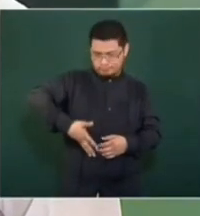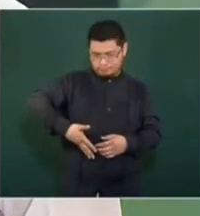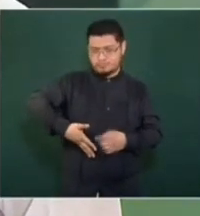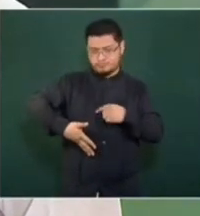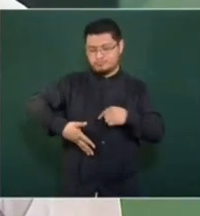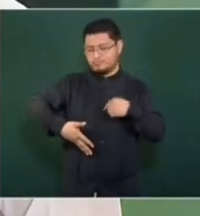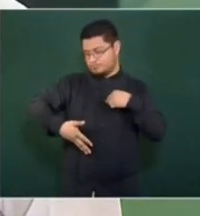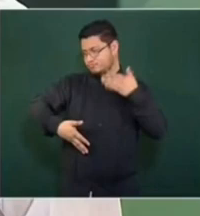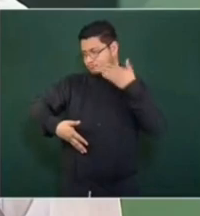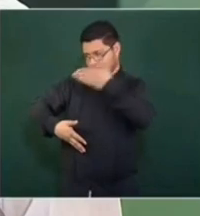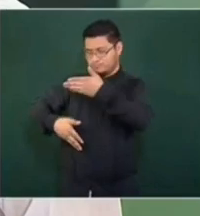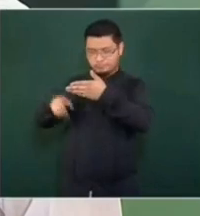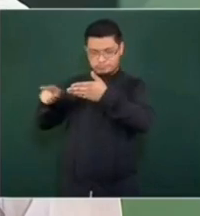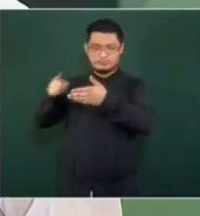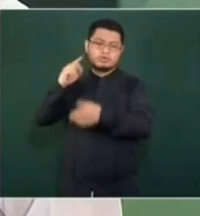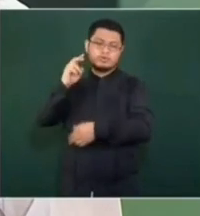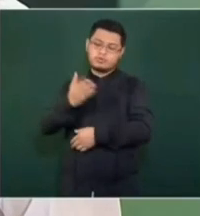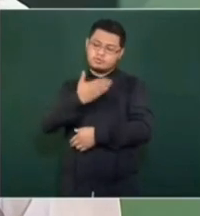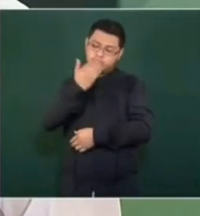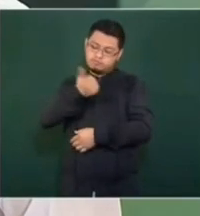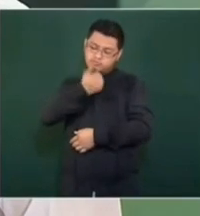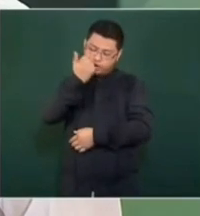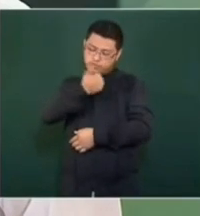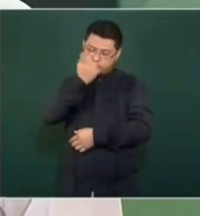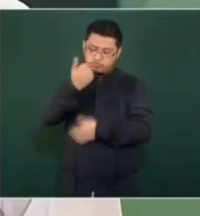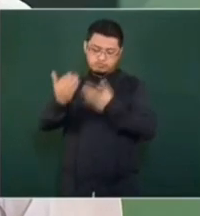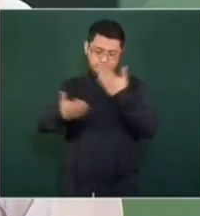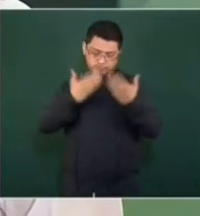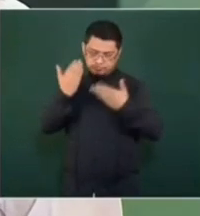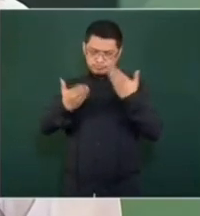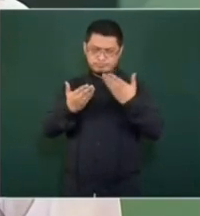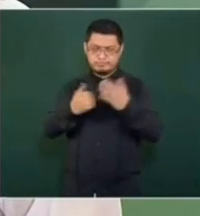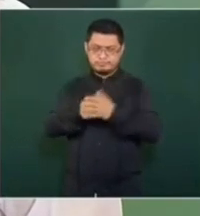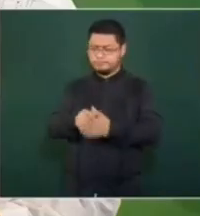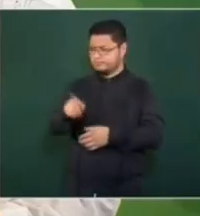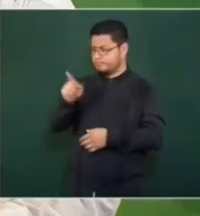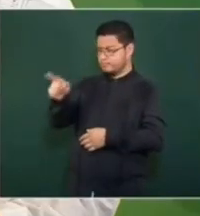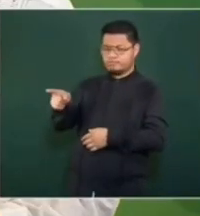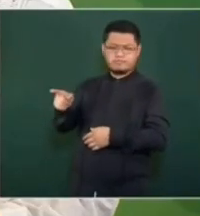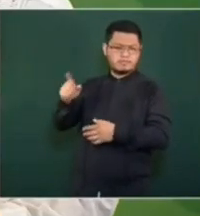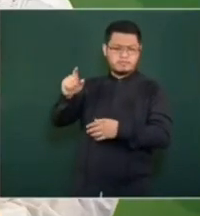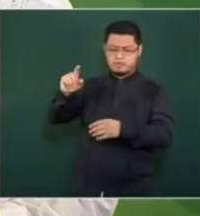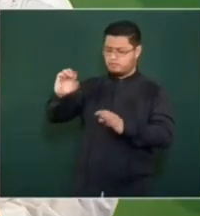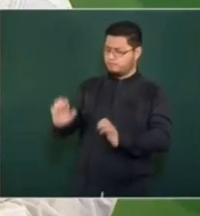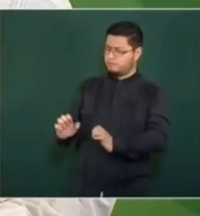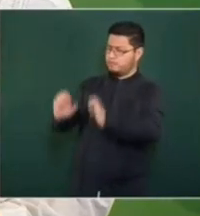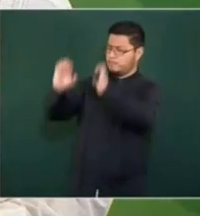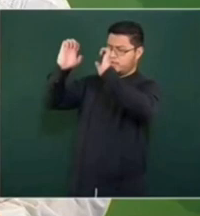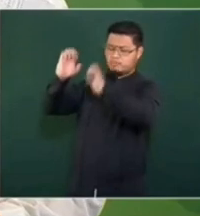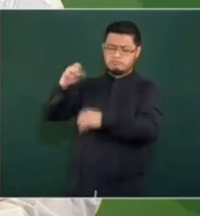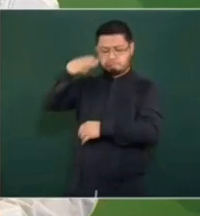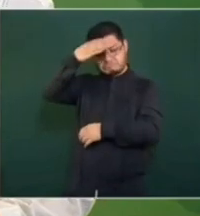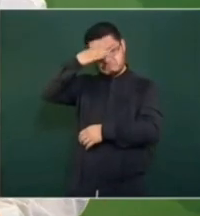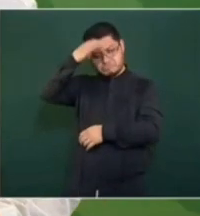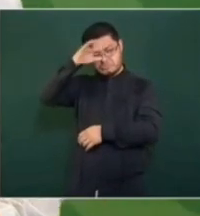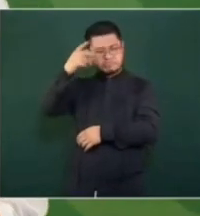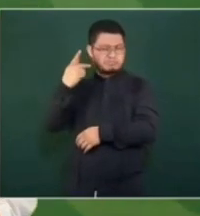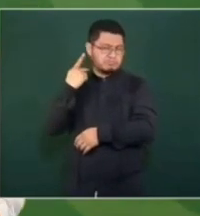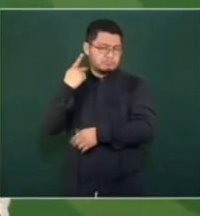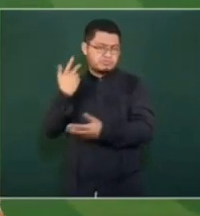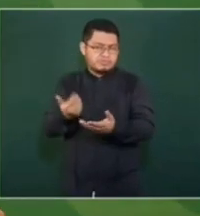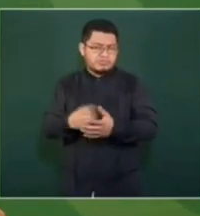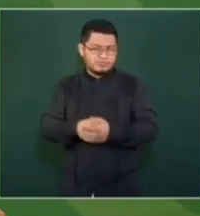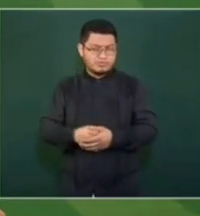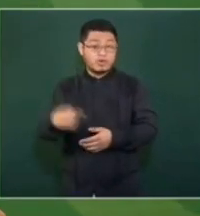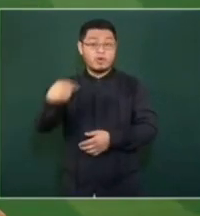en la UNAM, en la Facultad de Ciencias Políticas, soy el primer presidente de